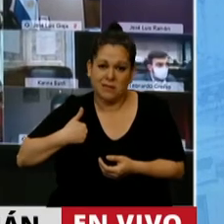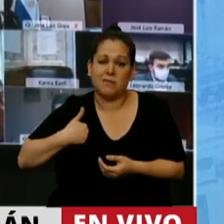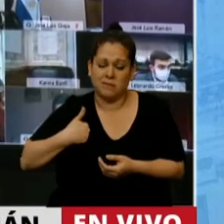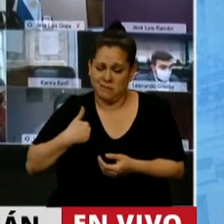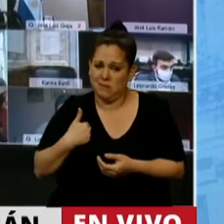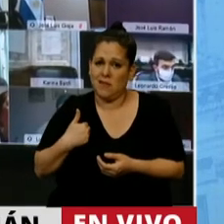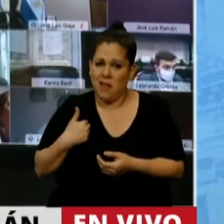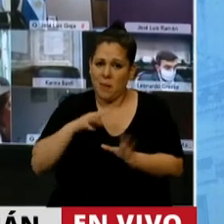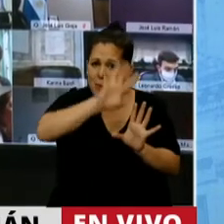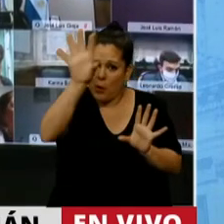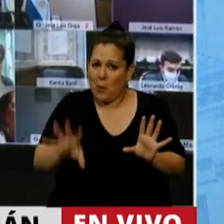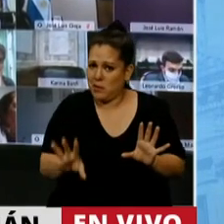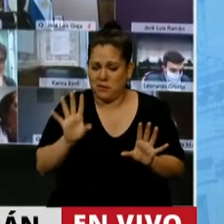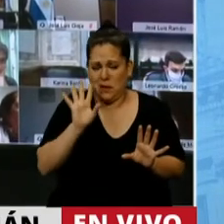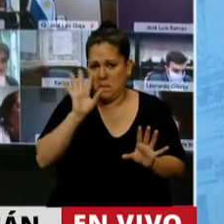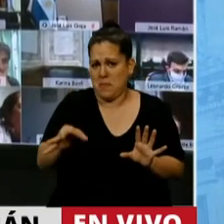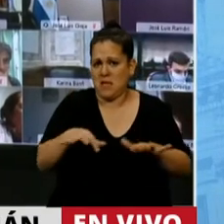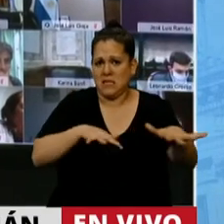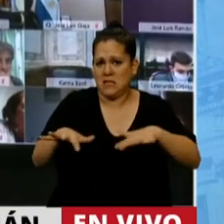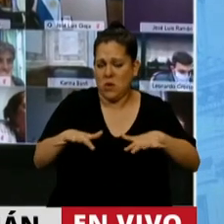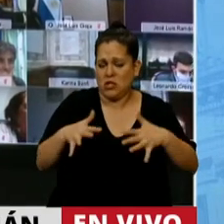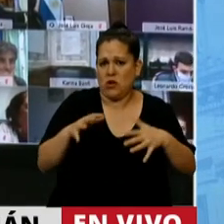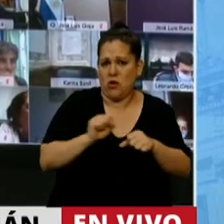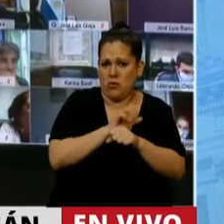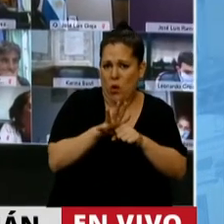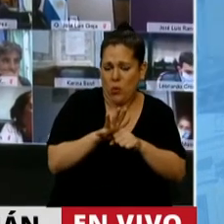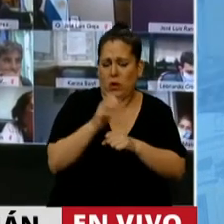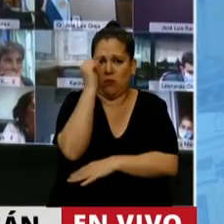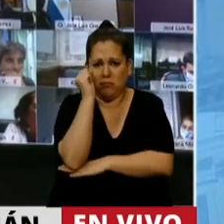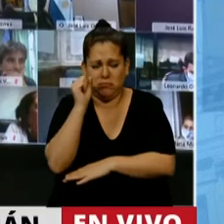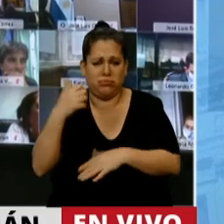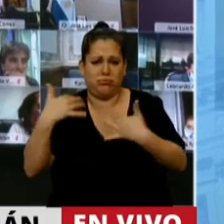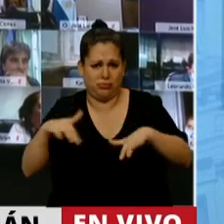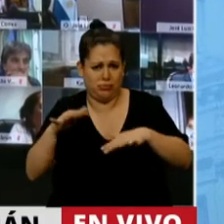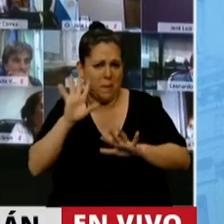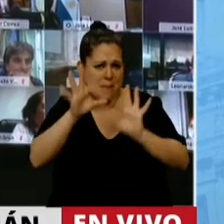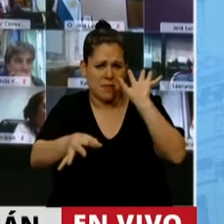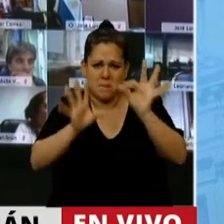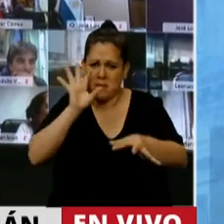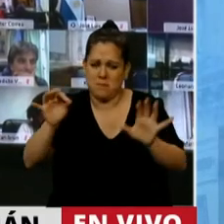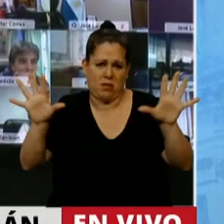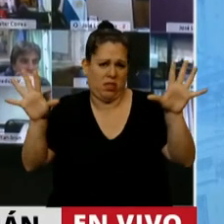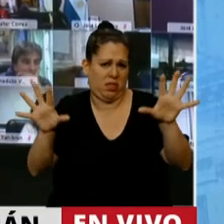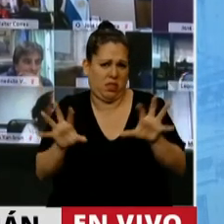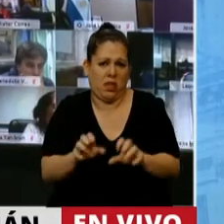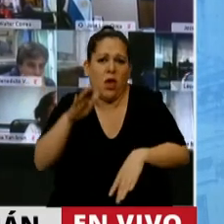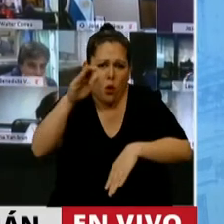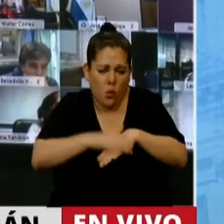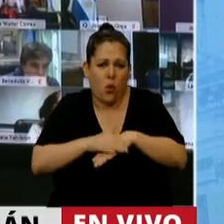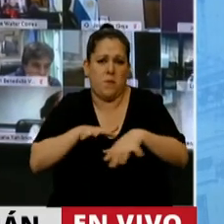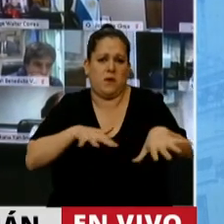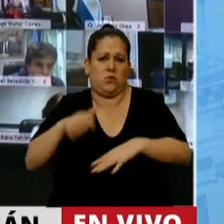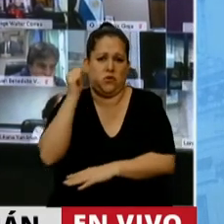de la crisis son devastadores. De mi región, en la provincia de Tucumán y en el NOA, son devastadores los efectos de la crisis, señor